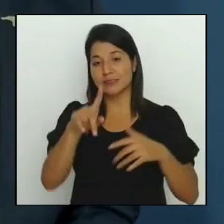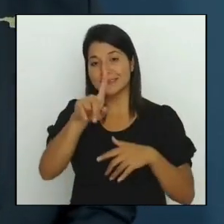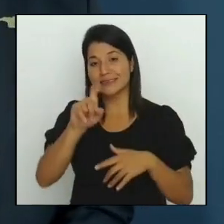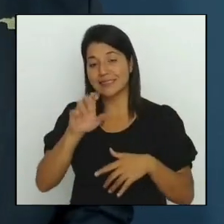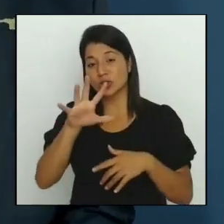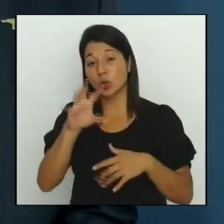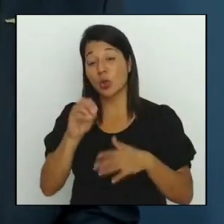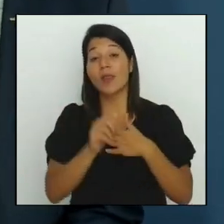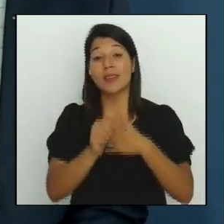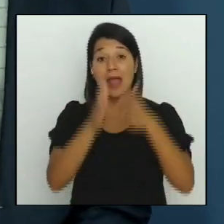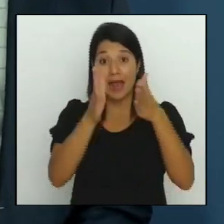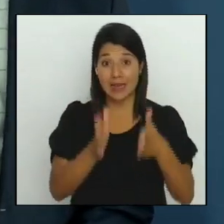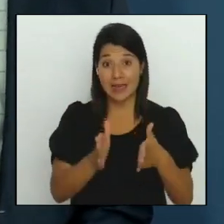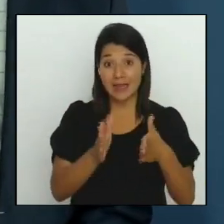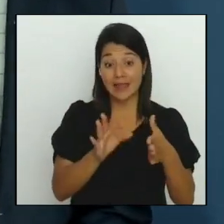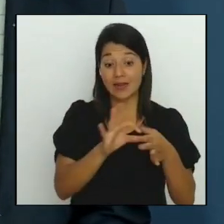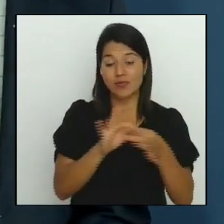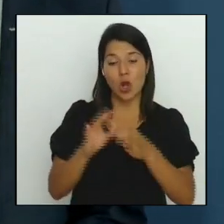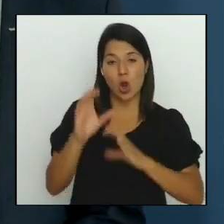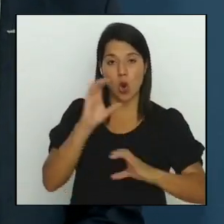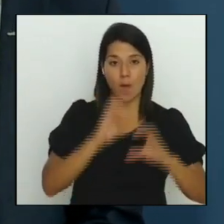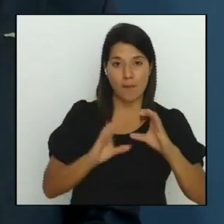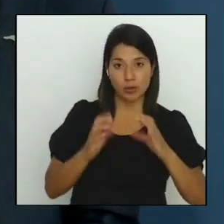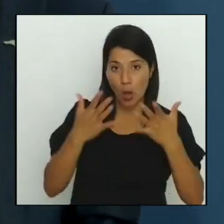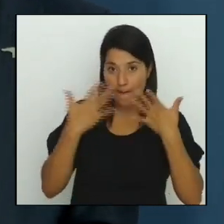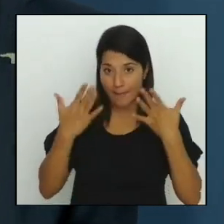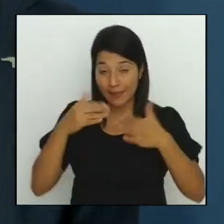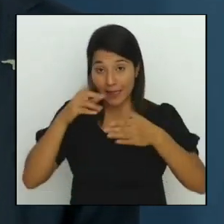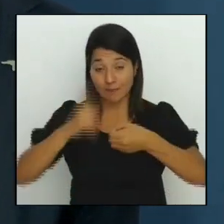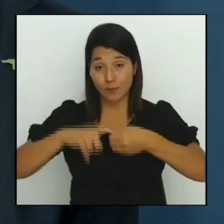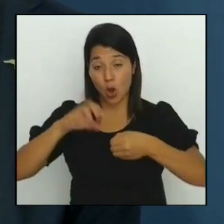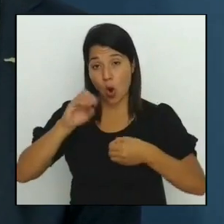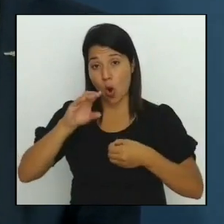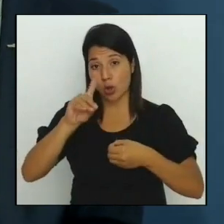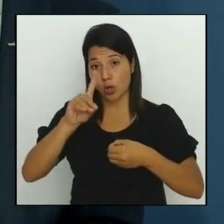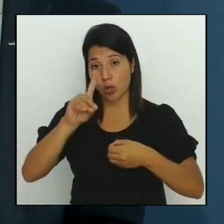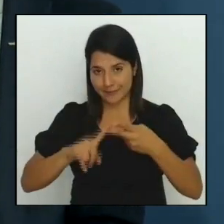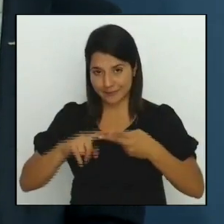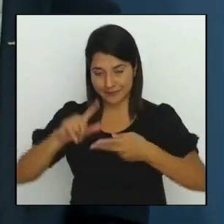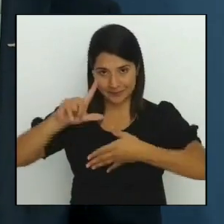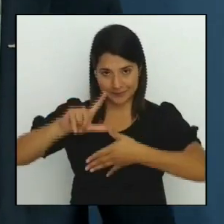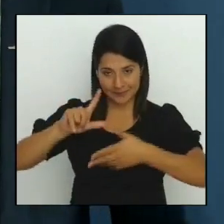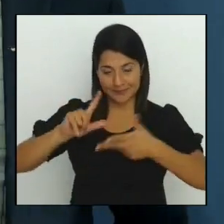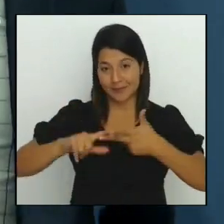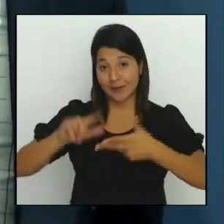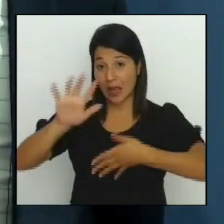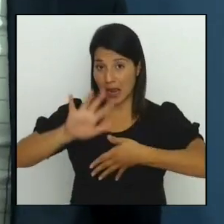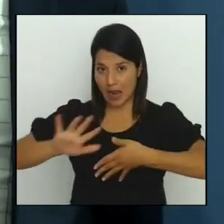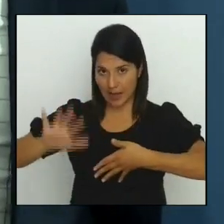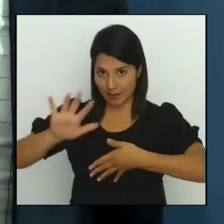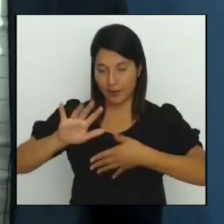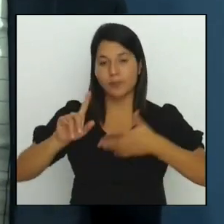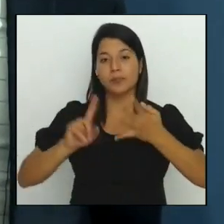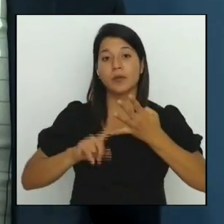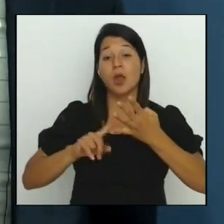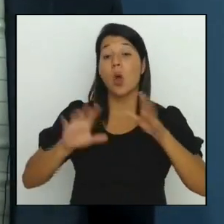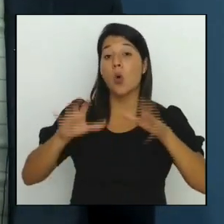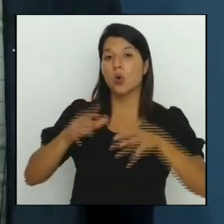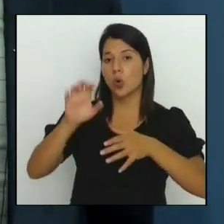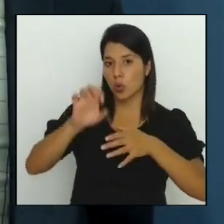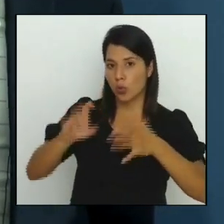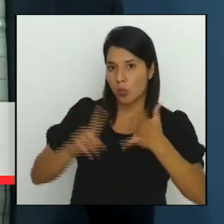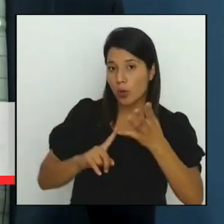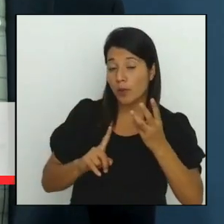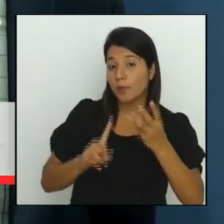en comercio y ambiente de la ocde américa latina y el caribe además de la unión europea organizaciones internacionales y